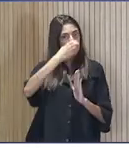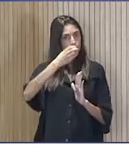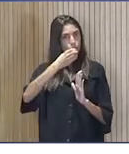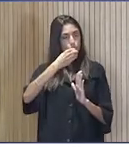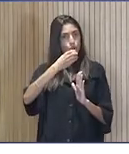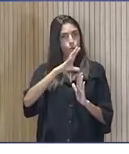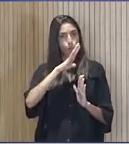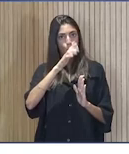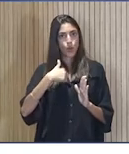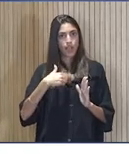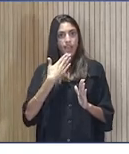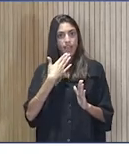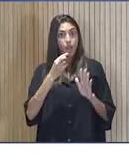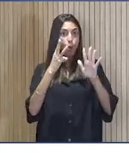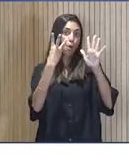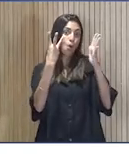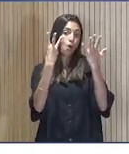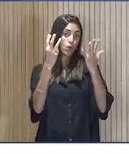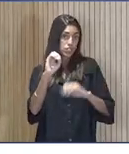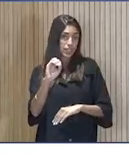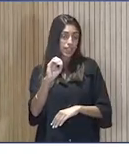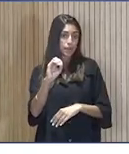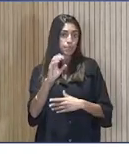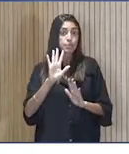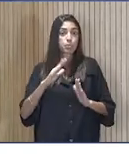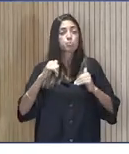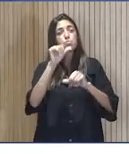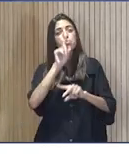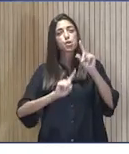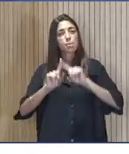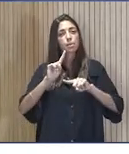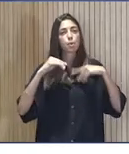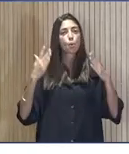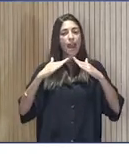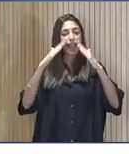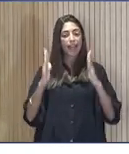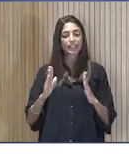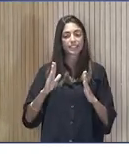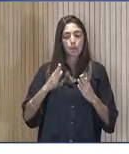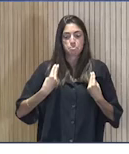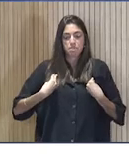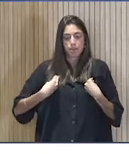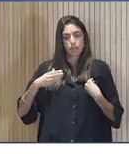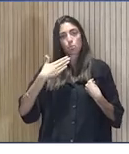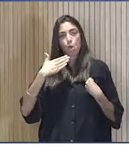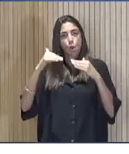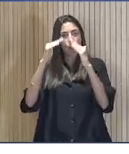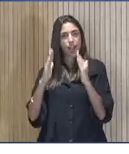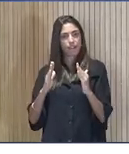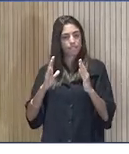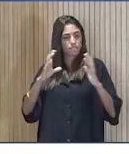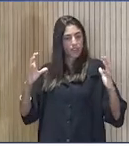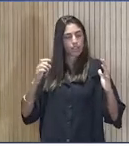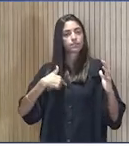Porque claro, con 80 años, el problema está en que viven como en una casita, un chalecito, chalecito entre comillas, de tres